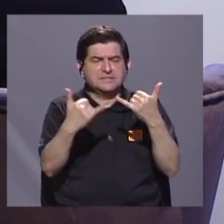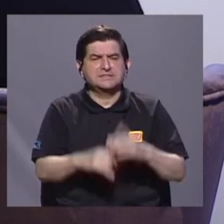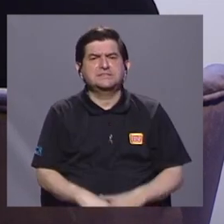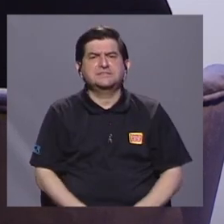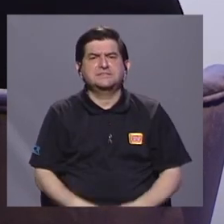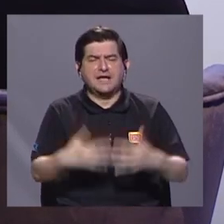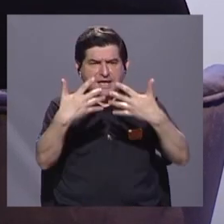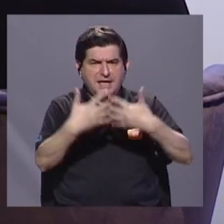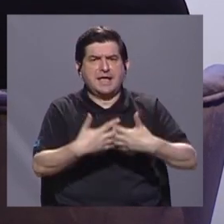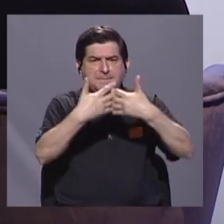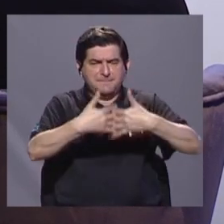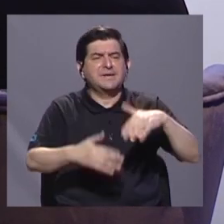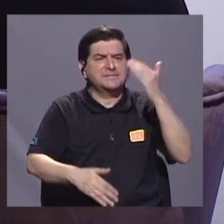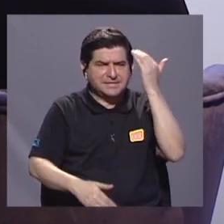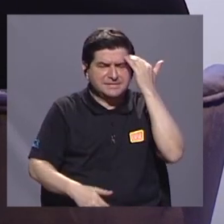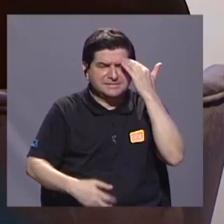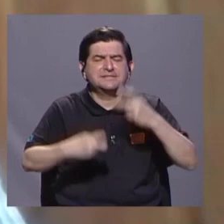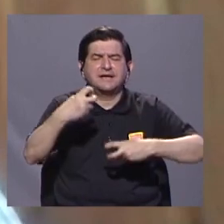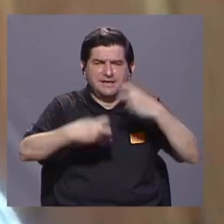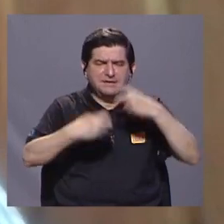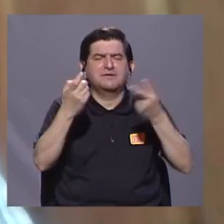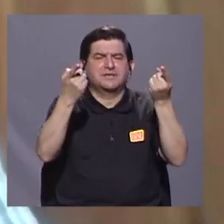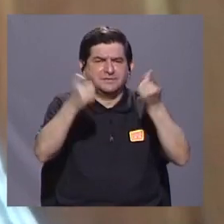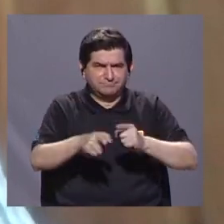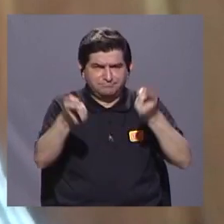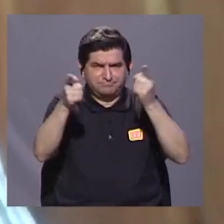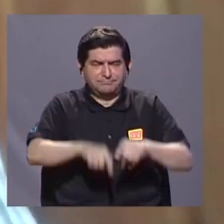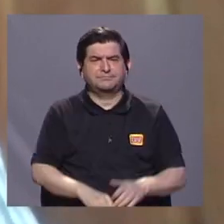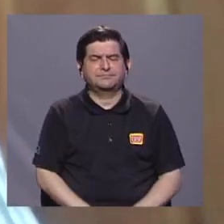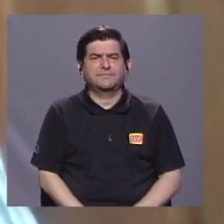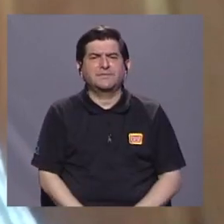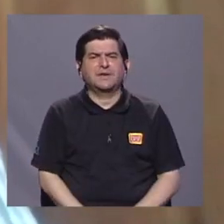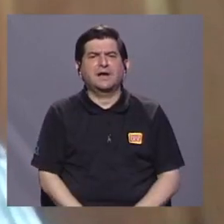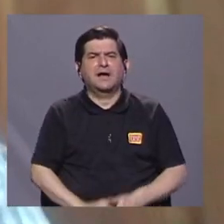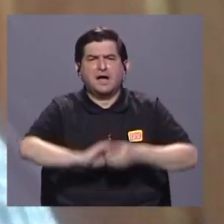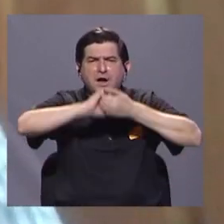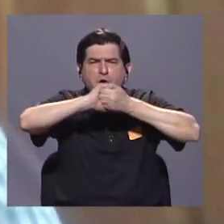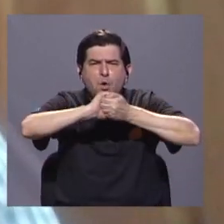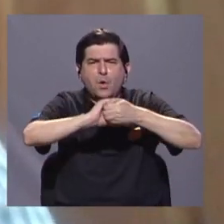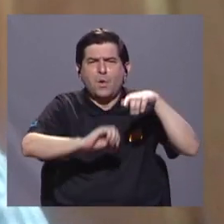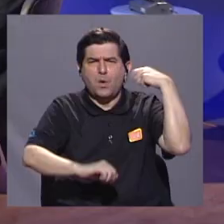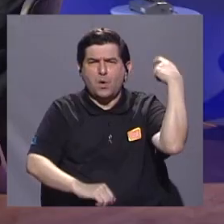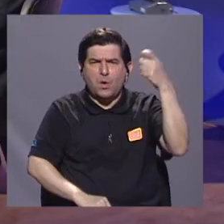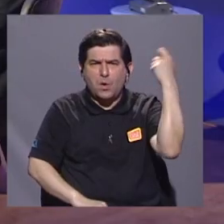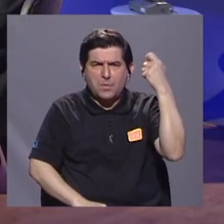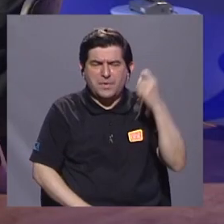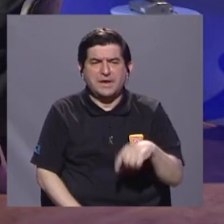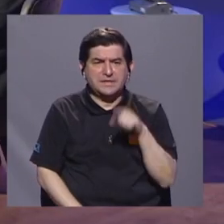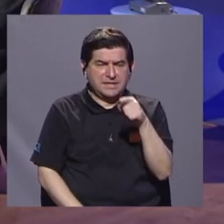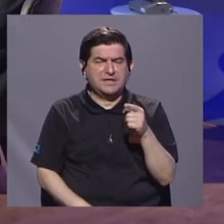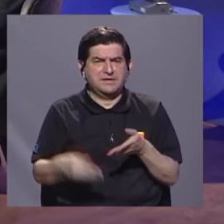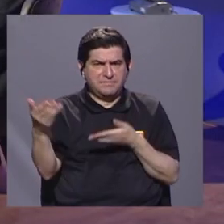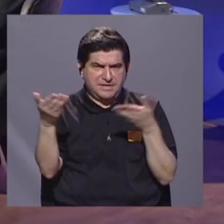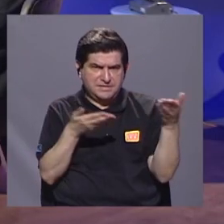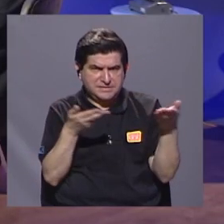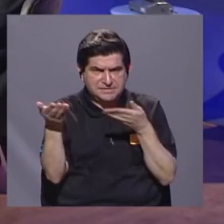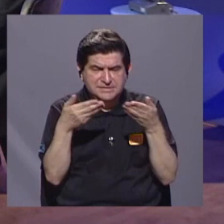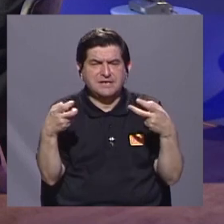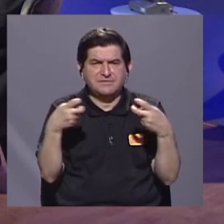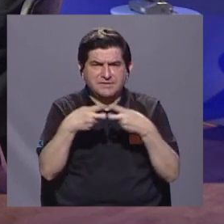compañías con respecto al problema. COPE Guanacaste es la instancia que brinda el servicio